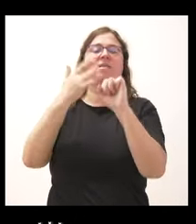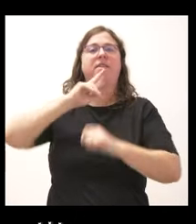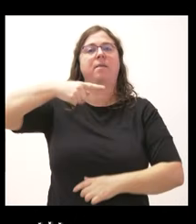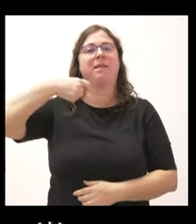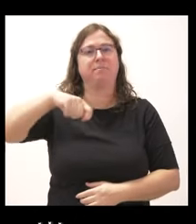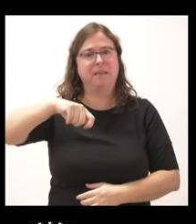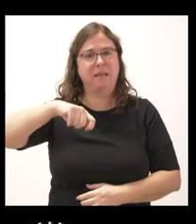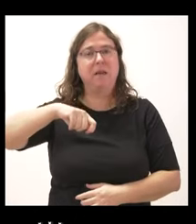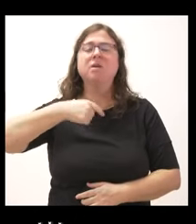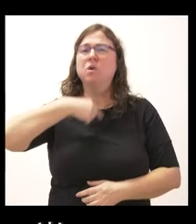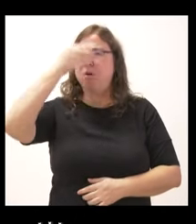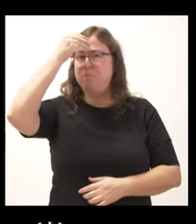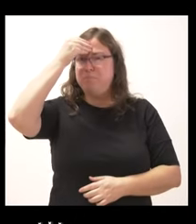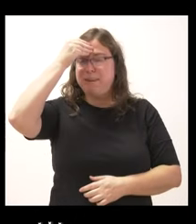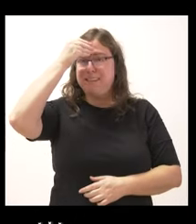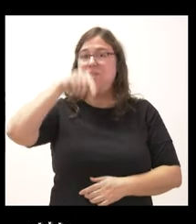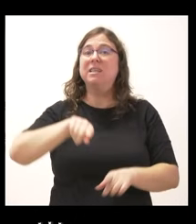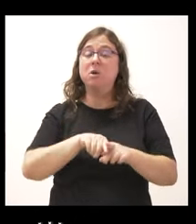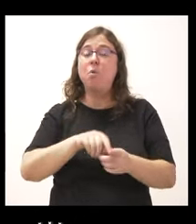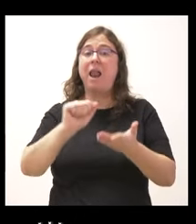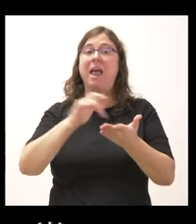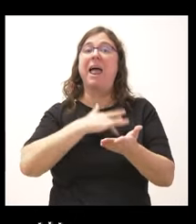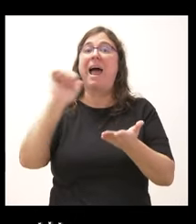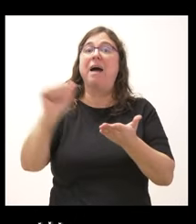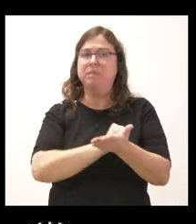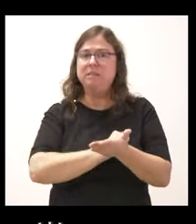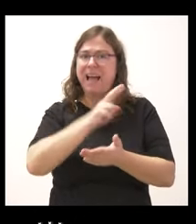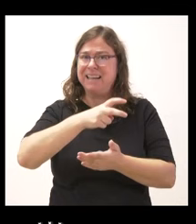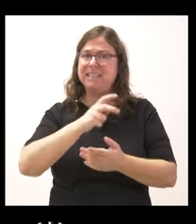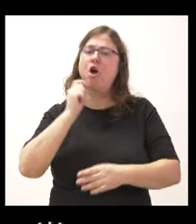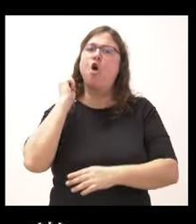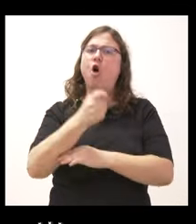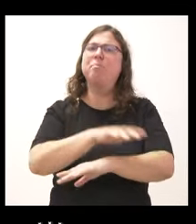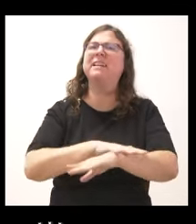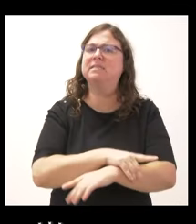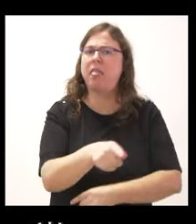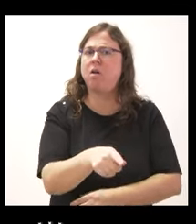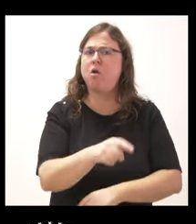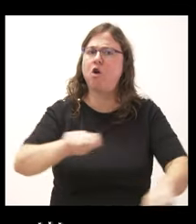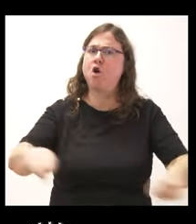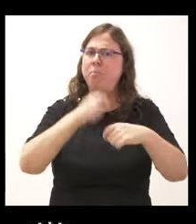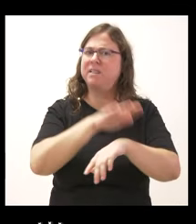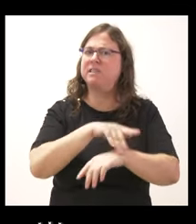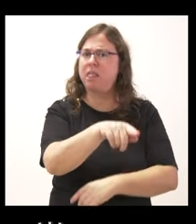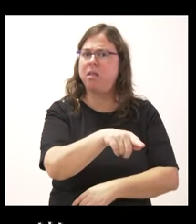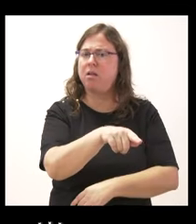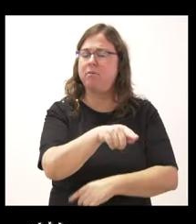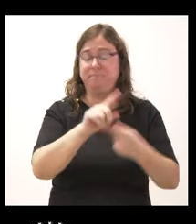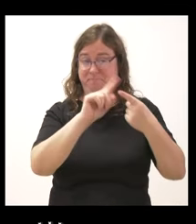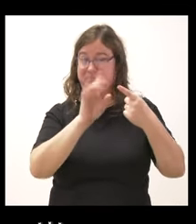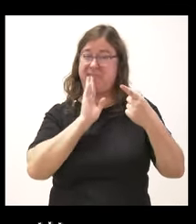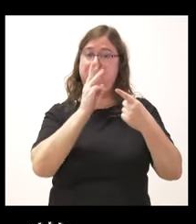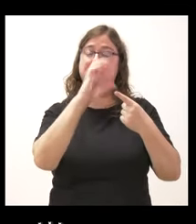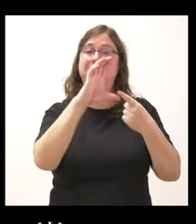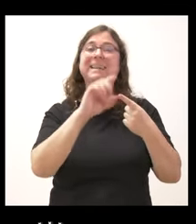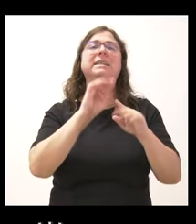En este sentido, no sé si creen que la concesión de esta amnistía es un golpe de Estado, como plantea él. Y sobre las ayudas de la PAC, la primera parte de la pregunta